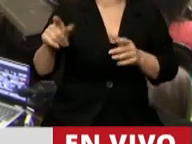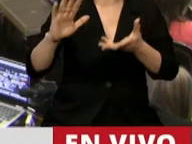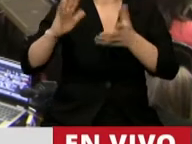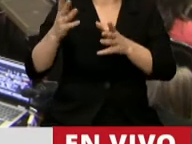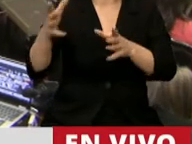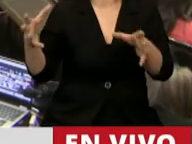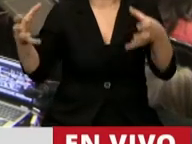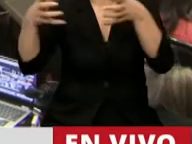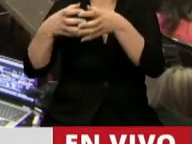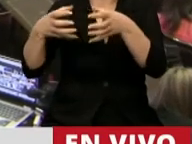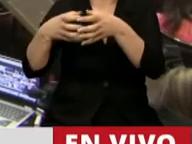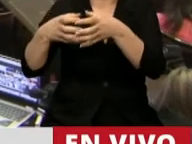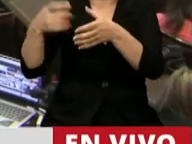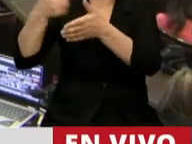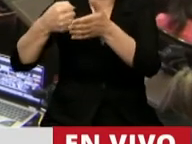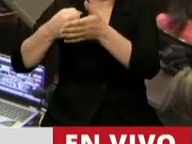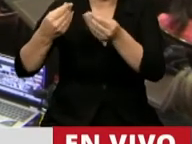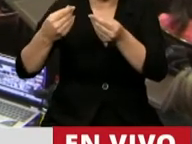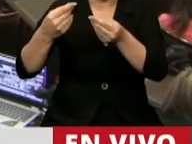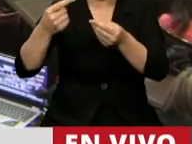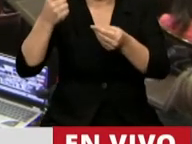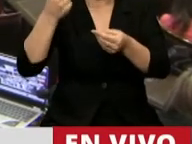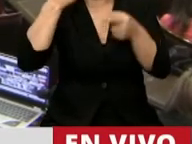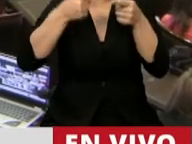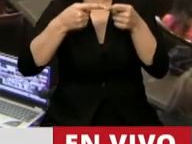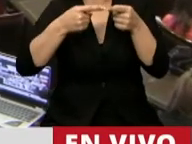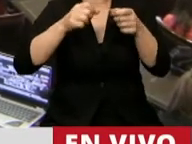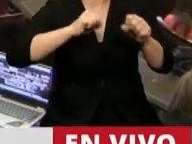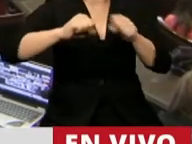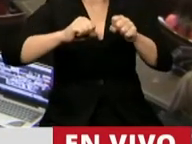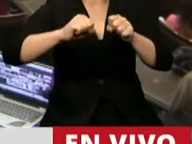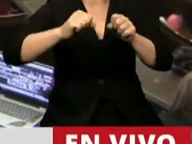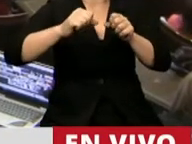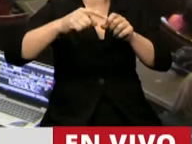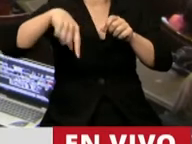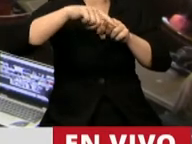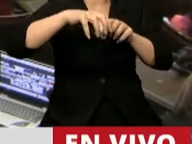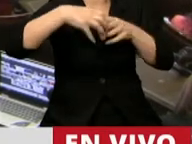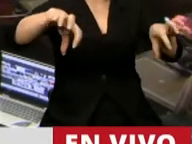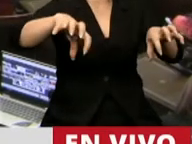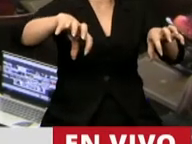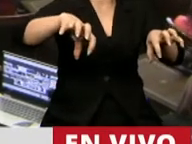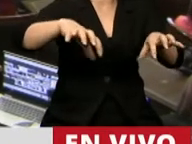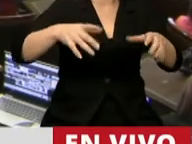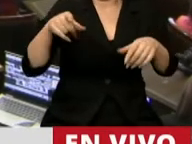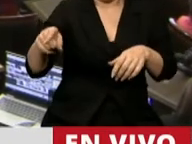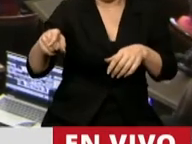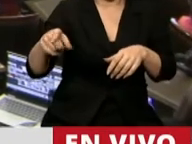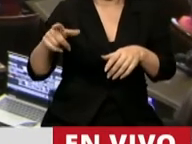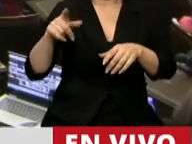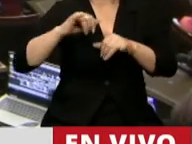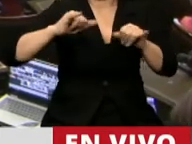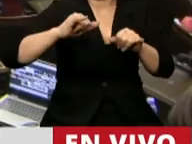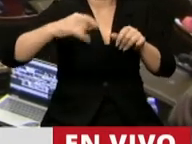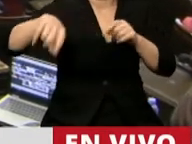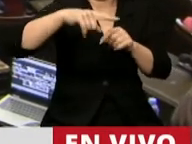para dividir en quienes son verdaderos promotores